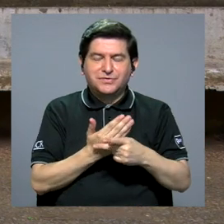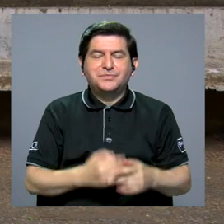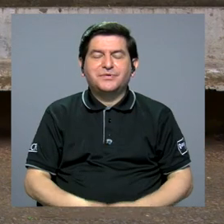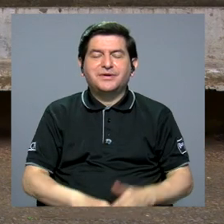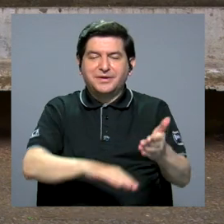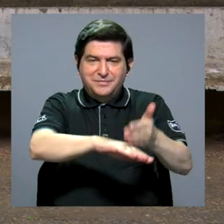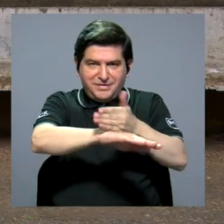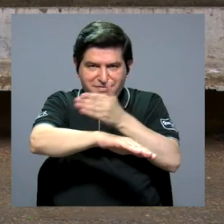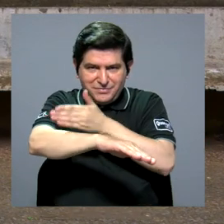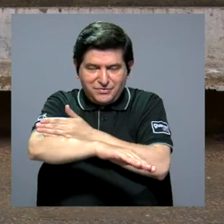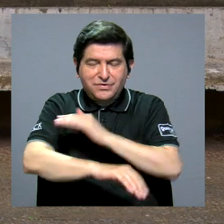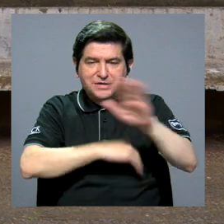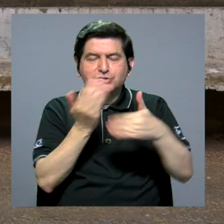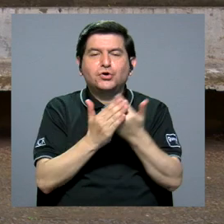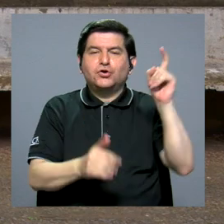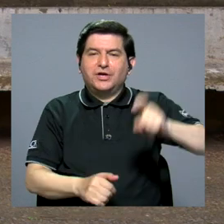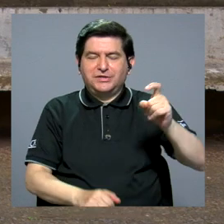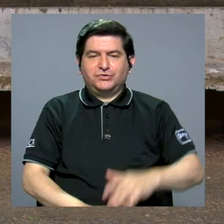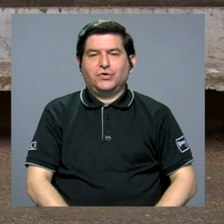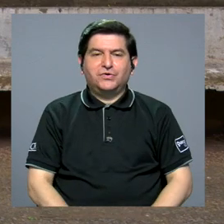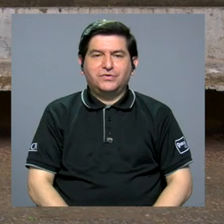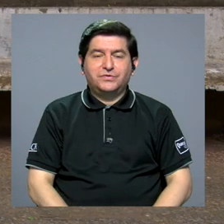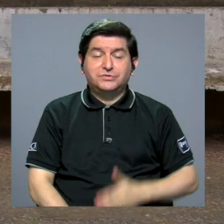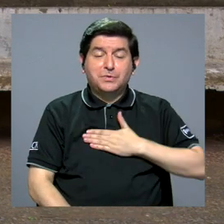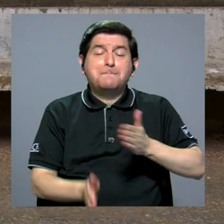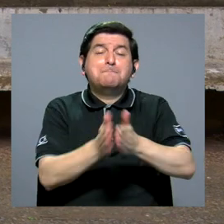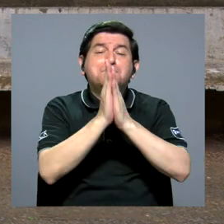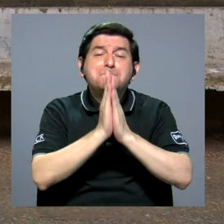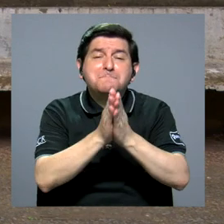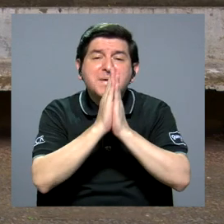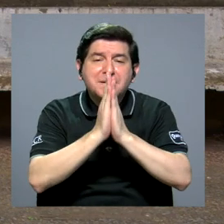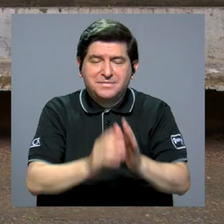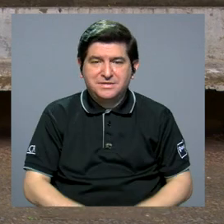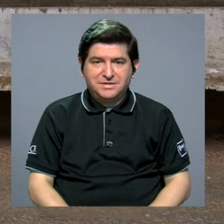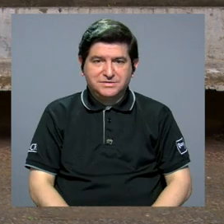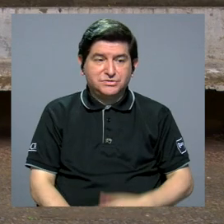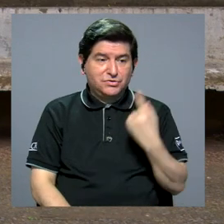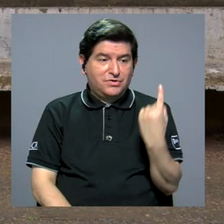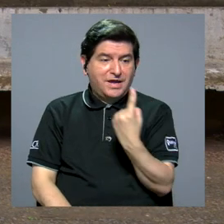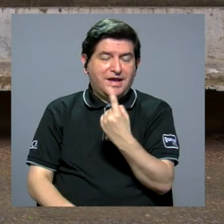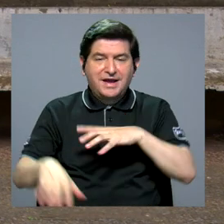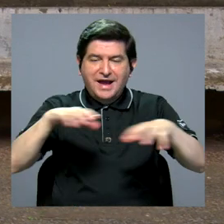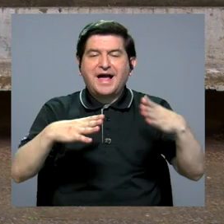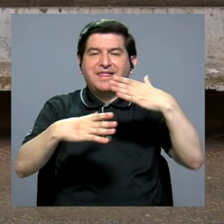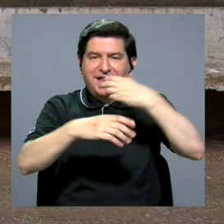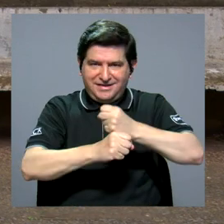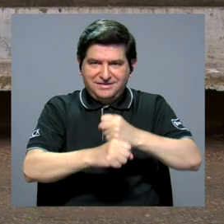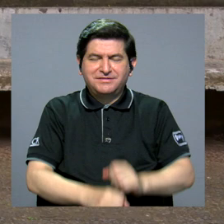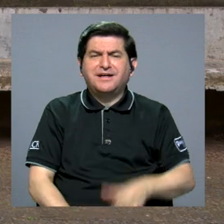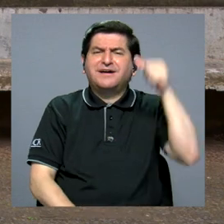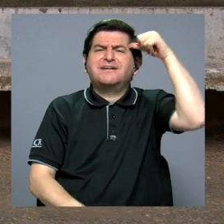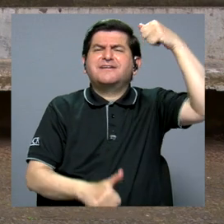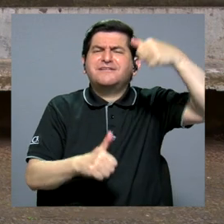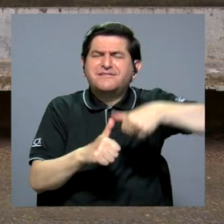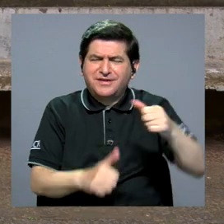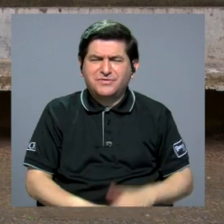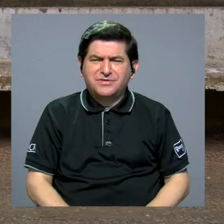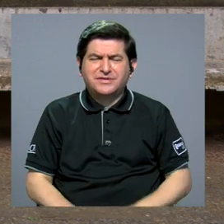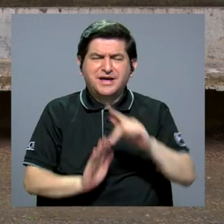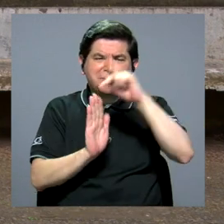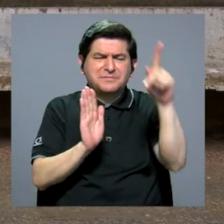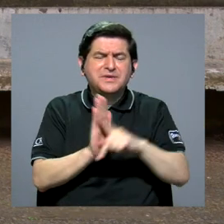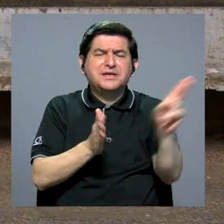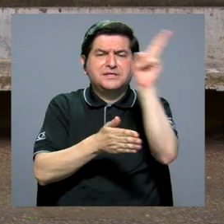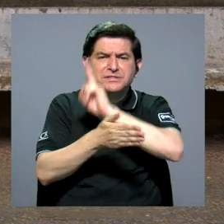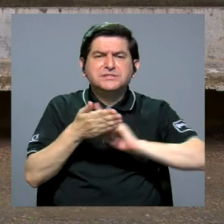todos queremos y que necesitamos. Entonces, mi llamado es que en cada actividad que estemos haciendo, recordemos cuáles son los